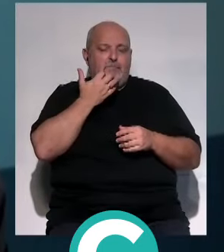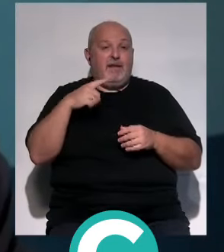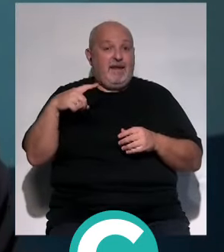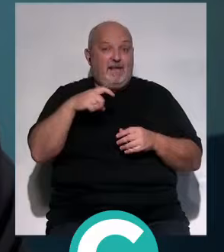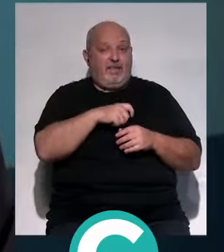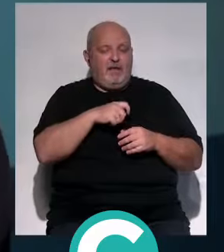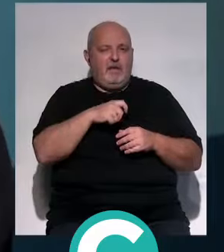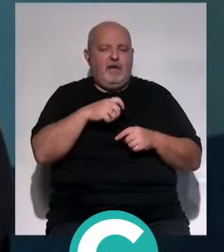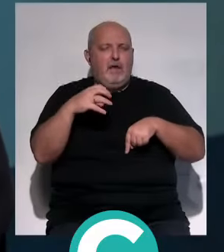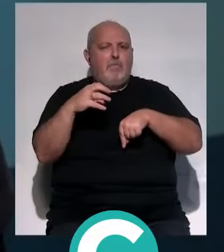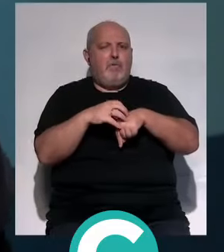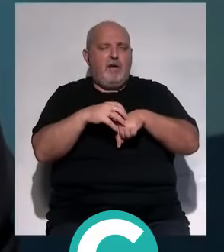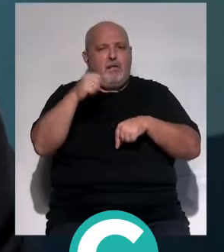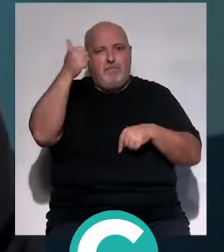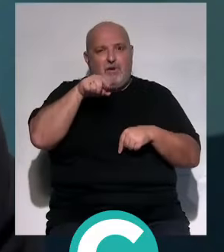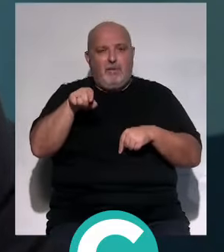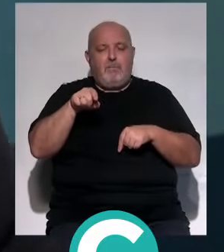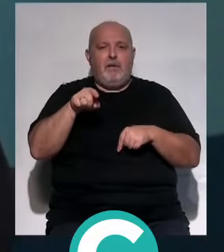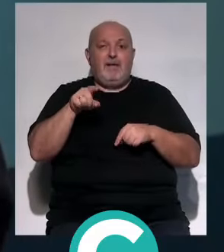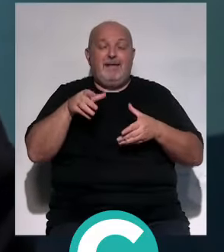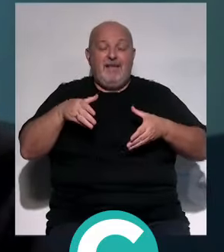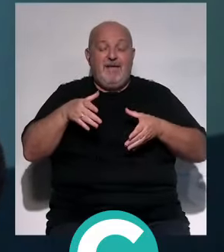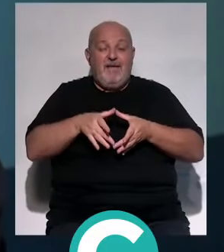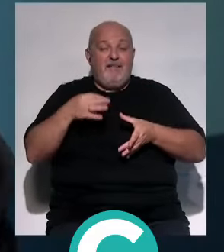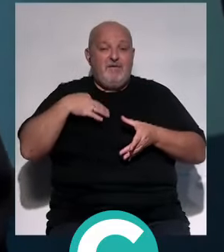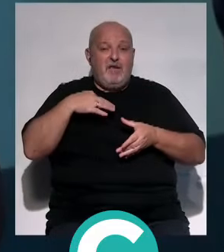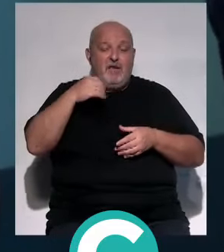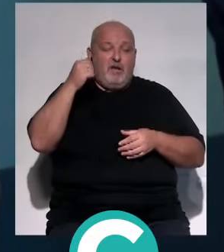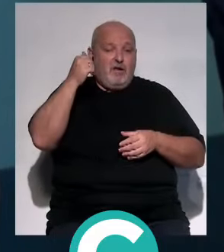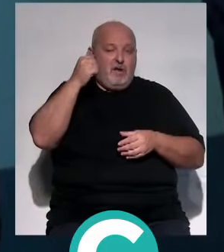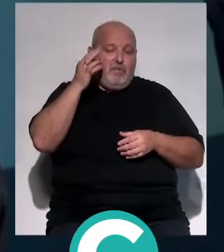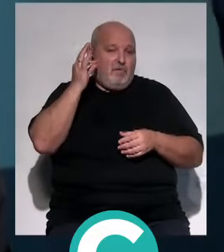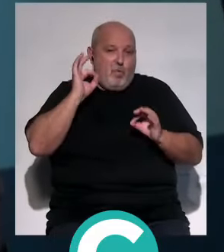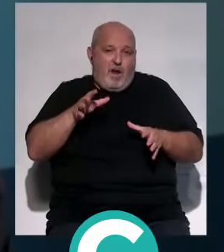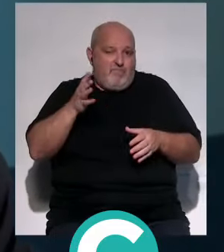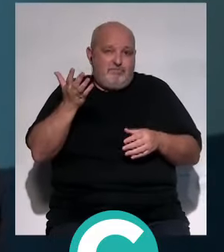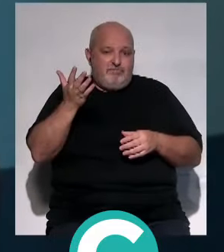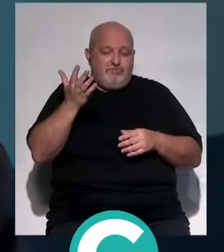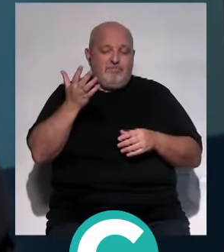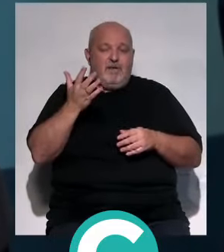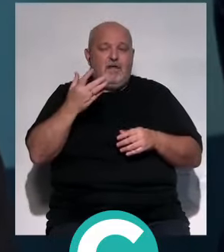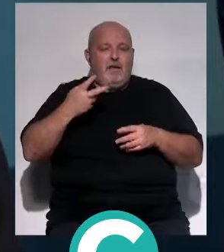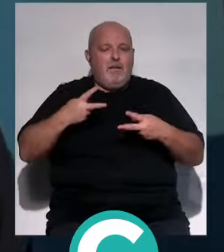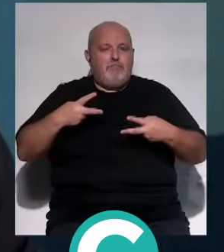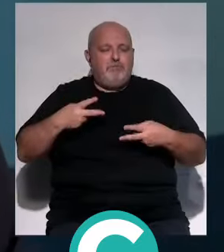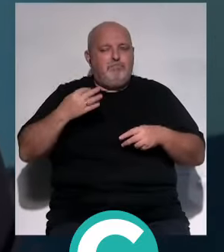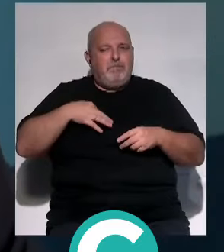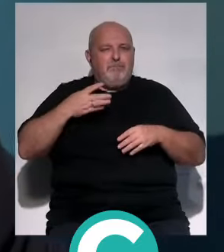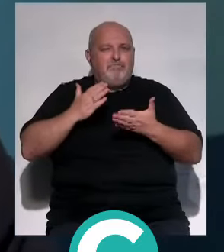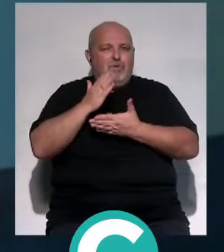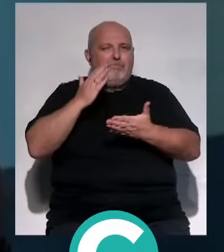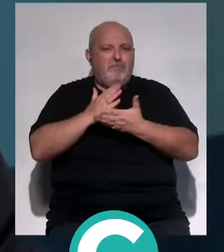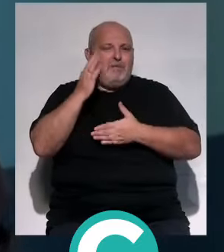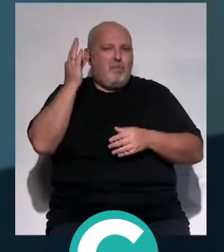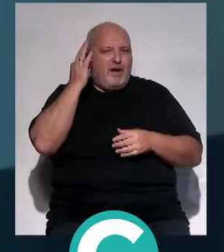cáncer, cáncer de próstata es del varón, pero de la vejiga es exactamente igual, del riñón es exactamente igual. La incontinencia es la mujer, o sea, la